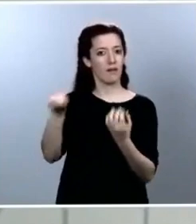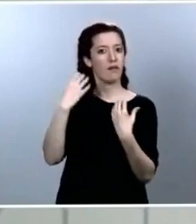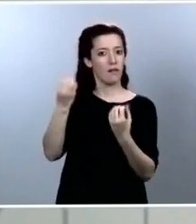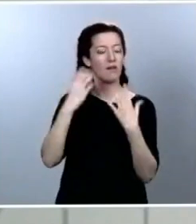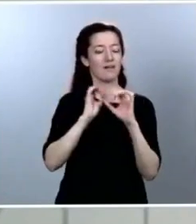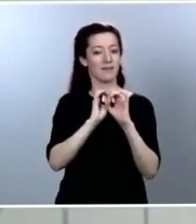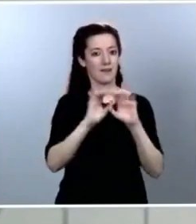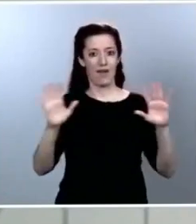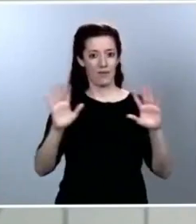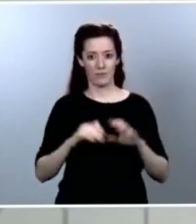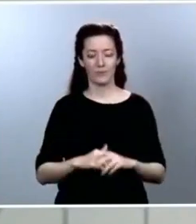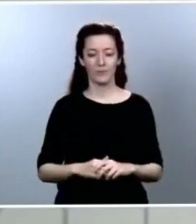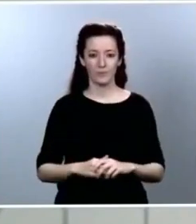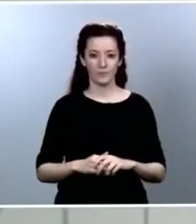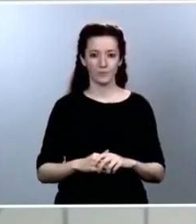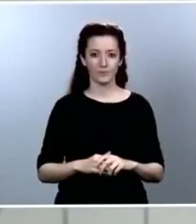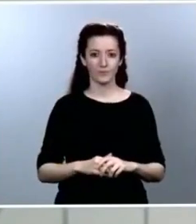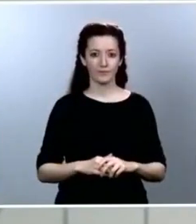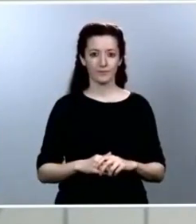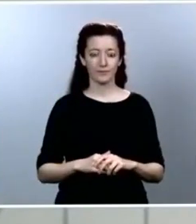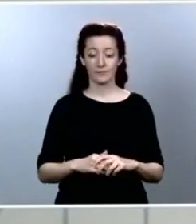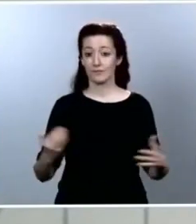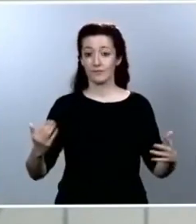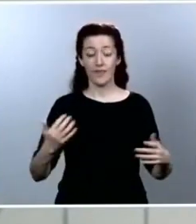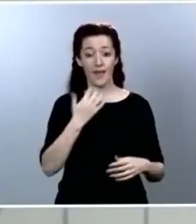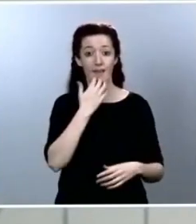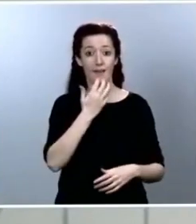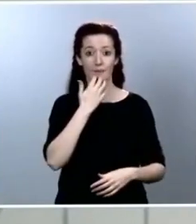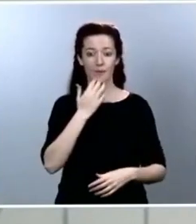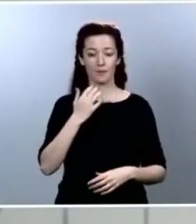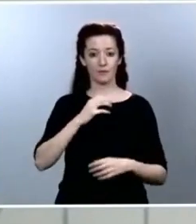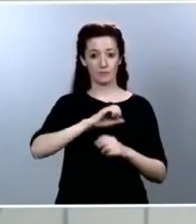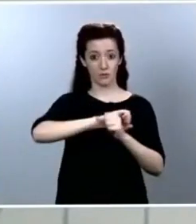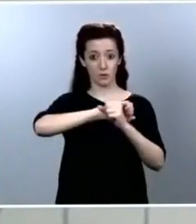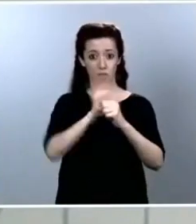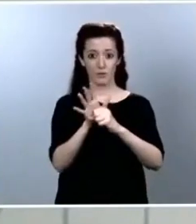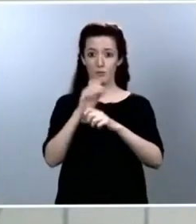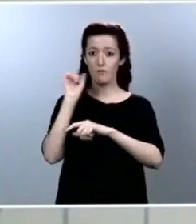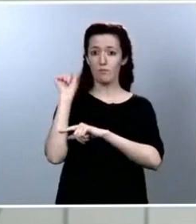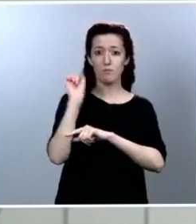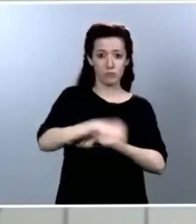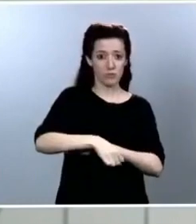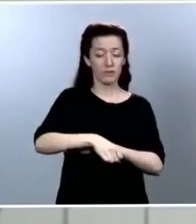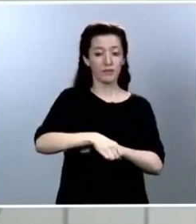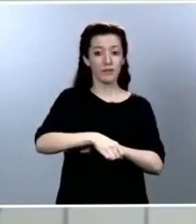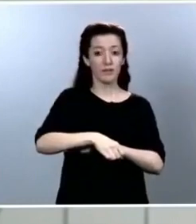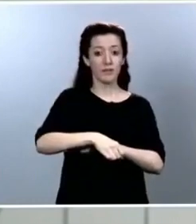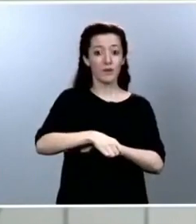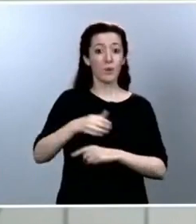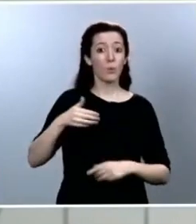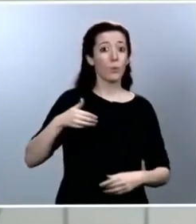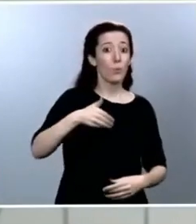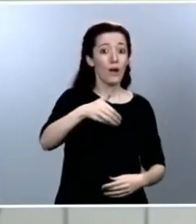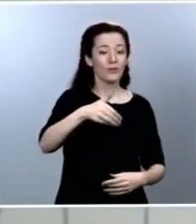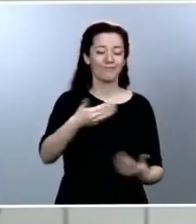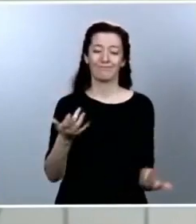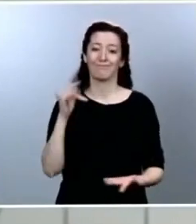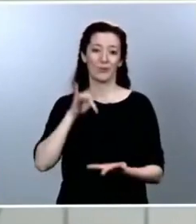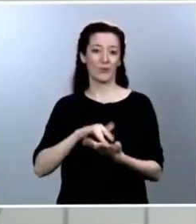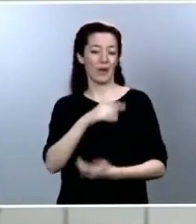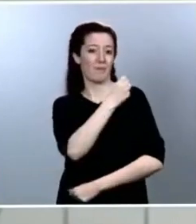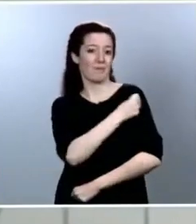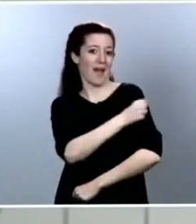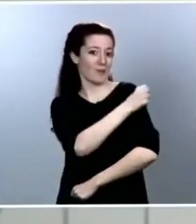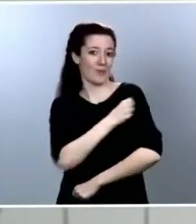porque la epidemia se ha extendido de forma dispar. Y, ha incitido, debe ser coordinada porque el virus no distingue de lindes